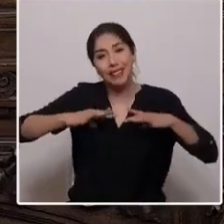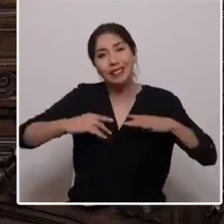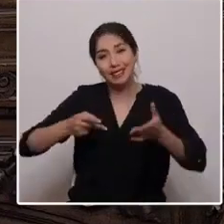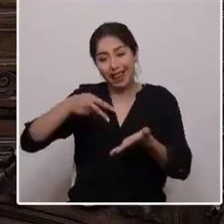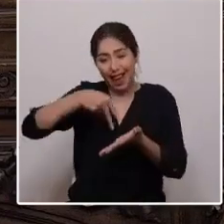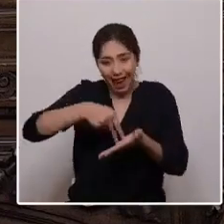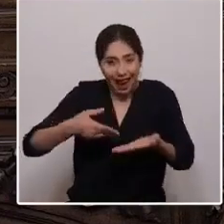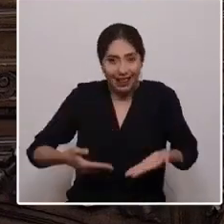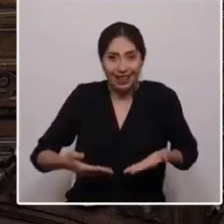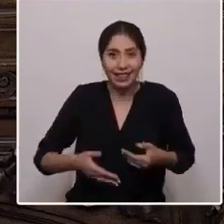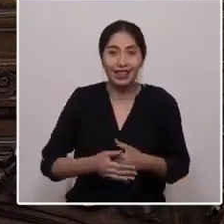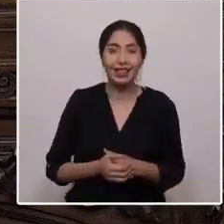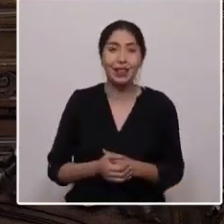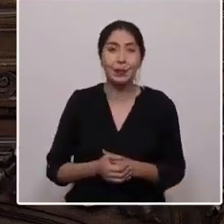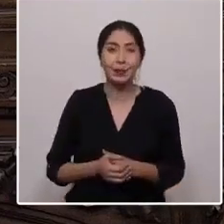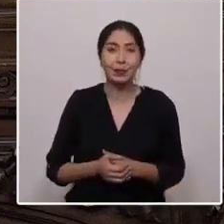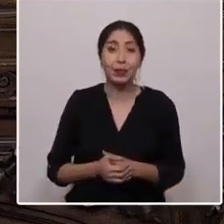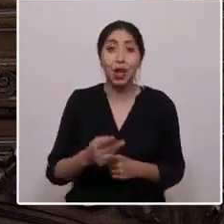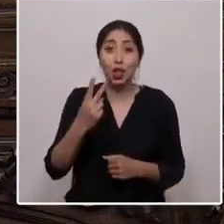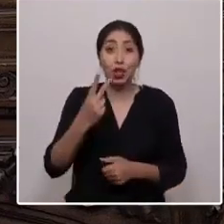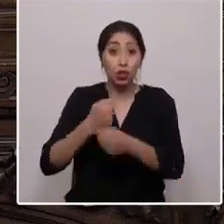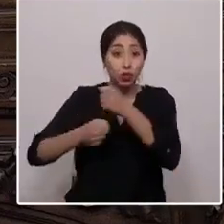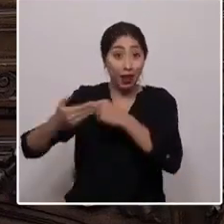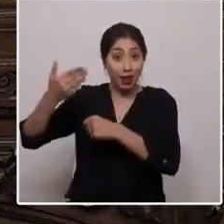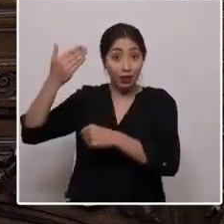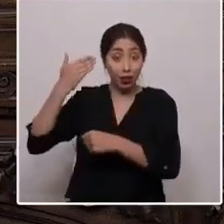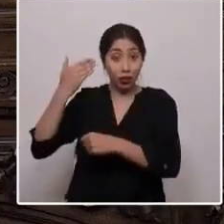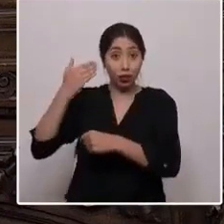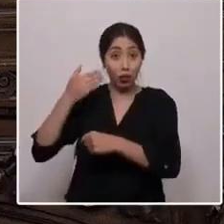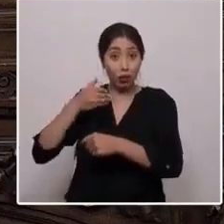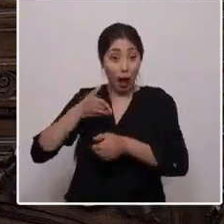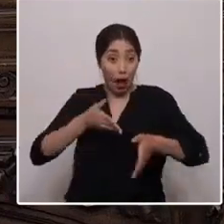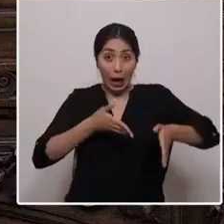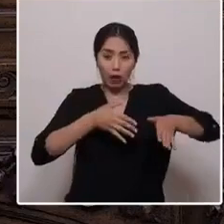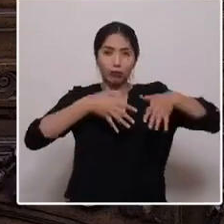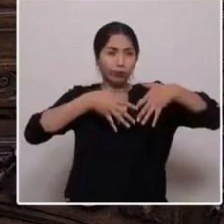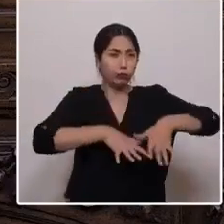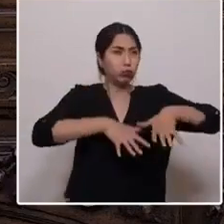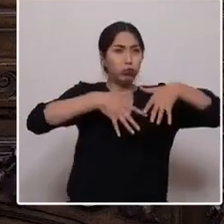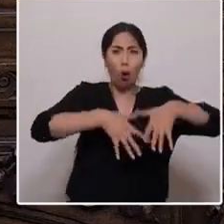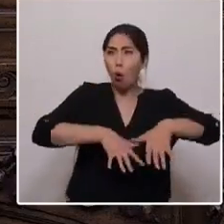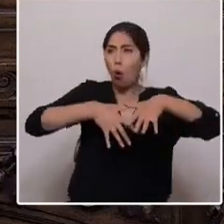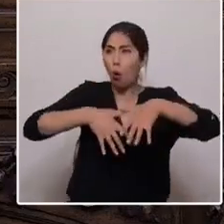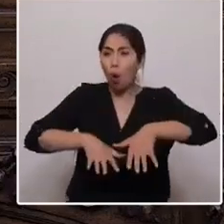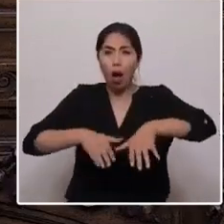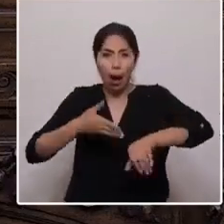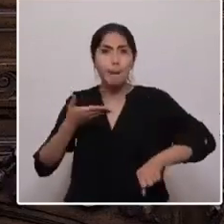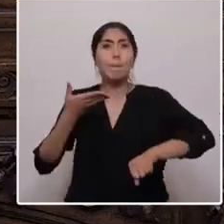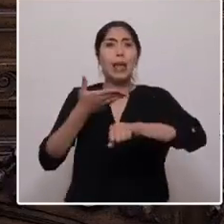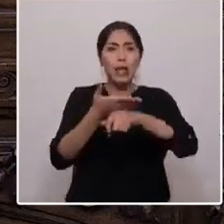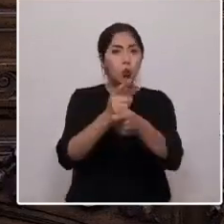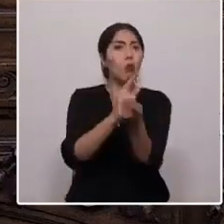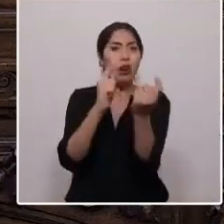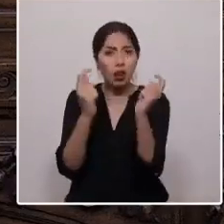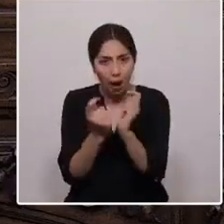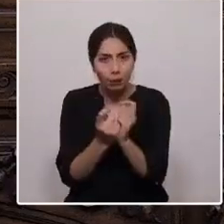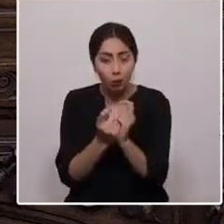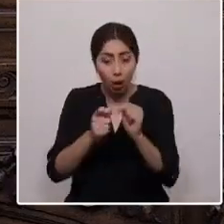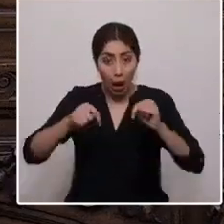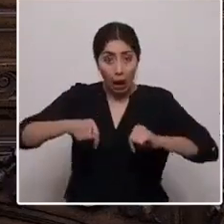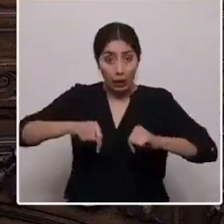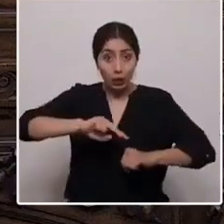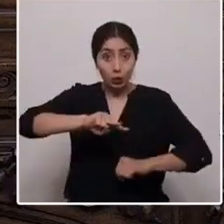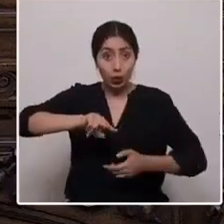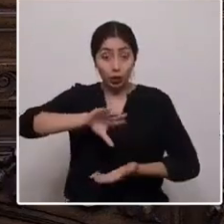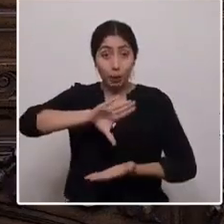Hace dos años cuando salimos a las calles a exigir un cambio en nuestro país, muchas